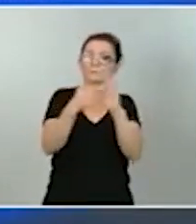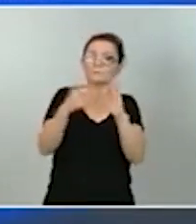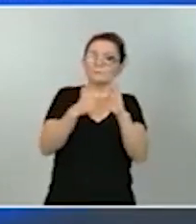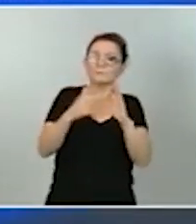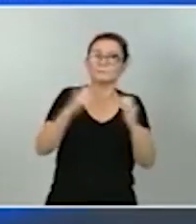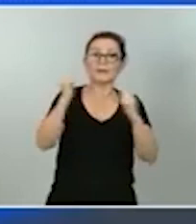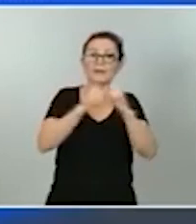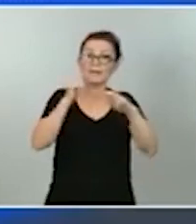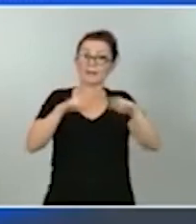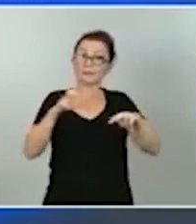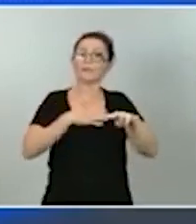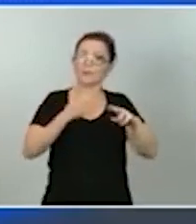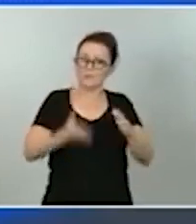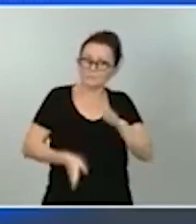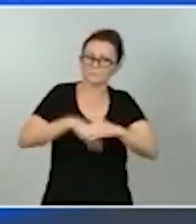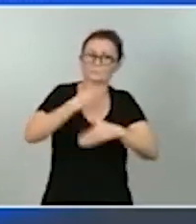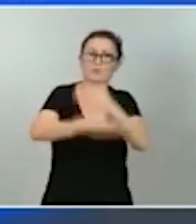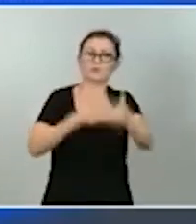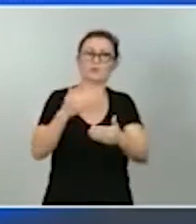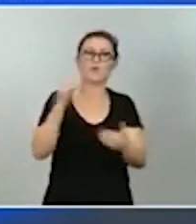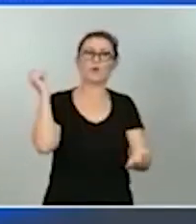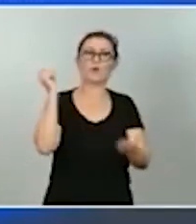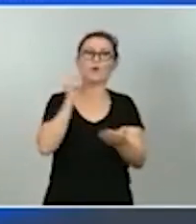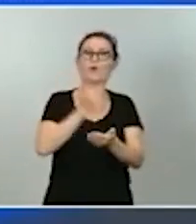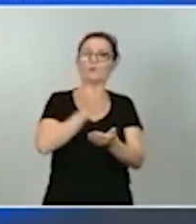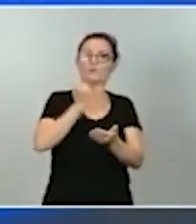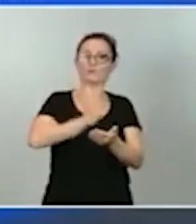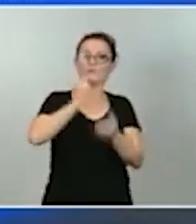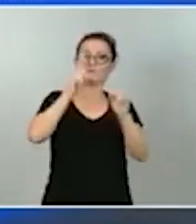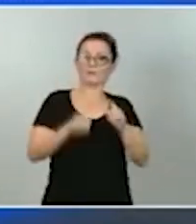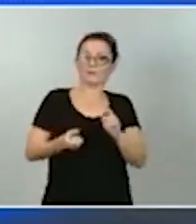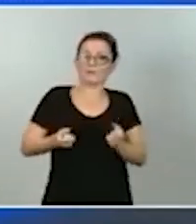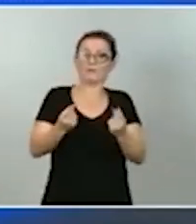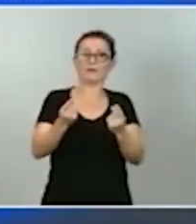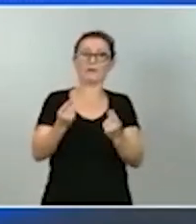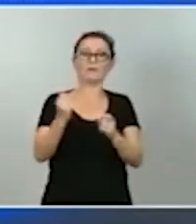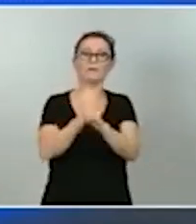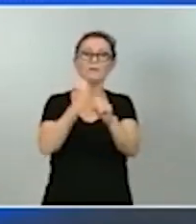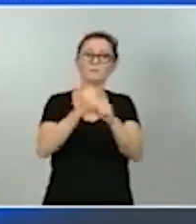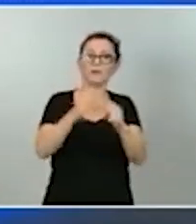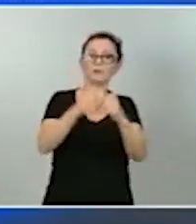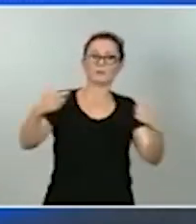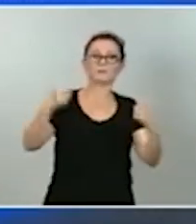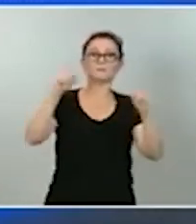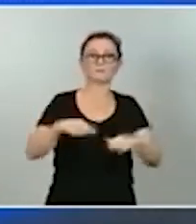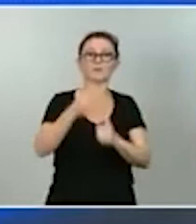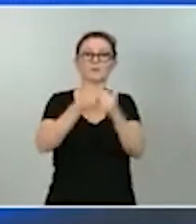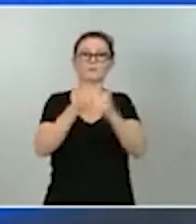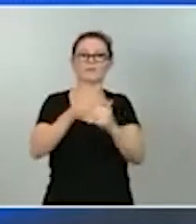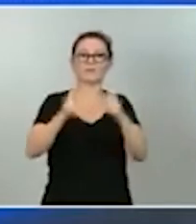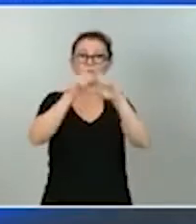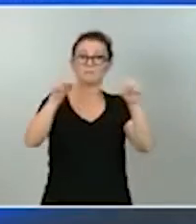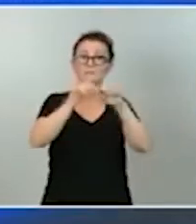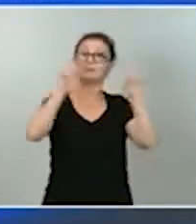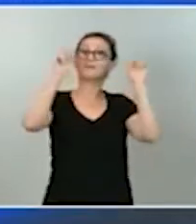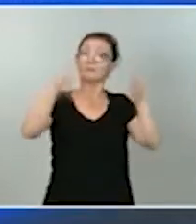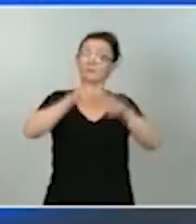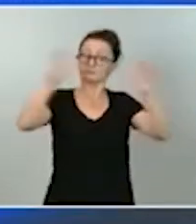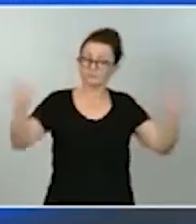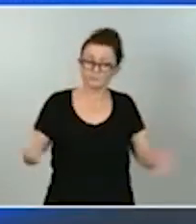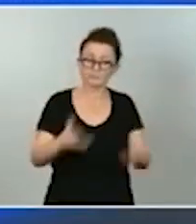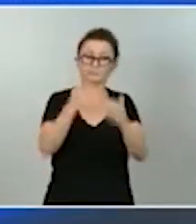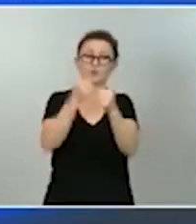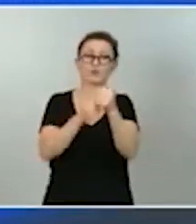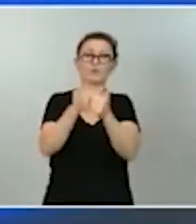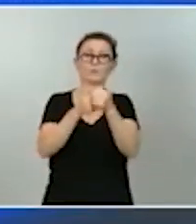oportunidades, que va a favorecer la creación de empleo, la competitividad de nuestras empresas y que va a estimular, en definitiva, la competitividad de nuestro